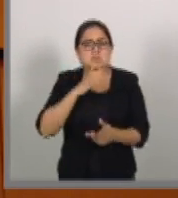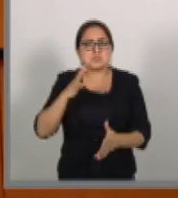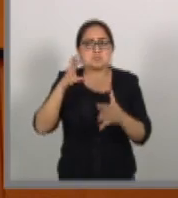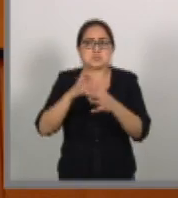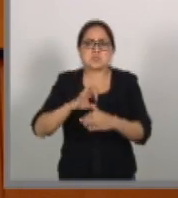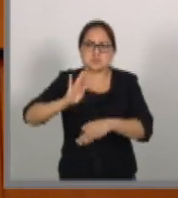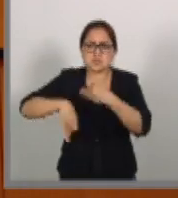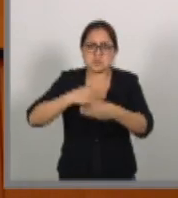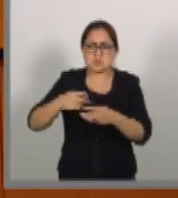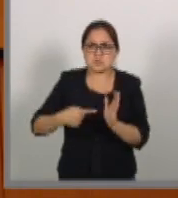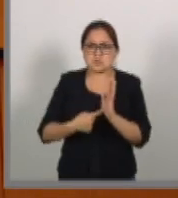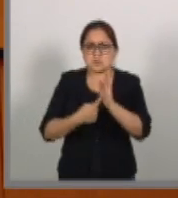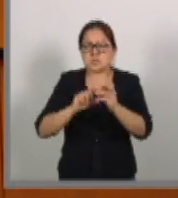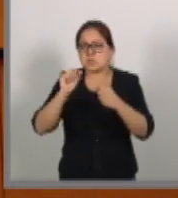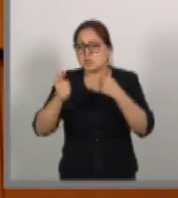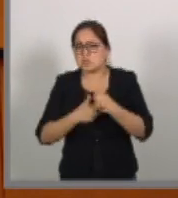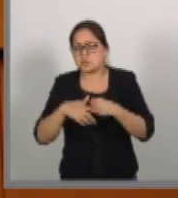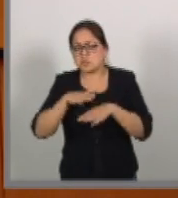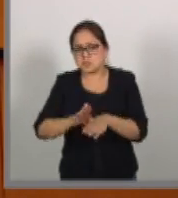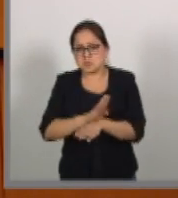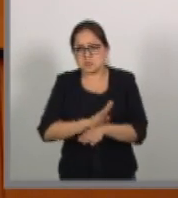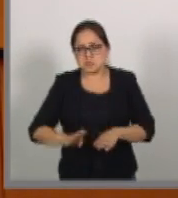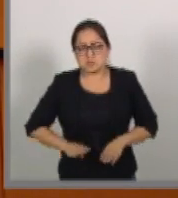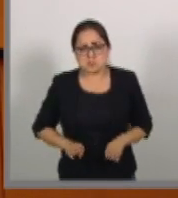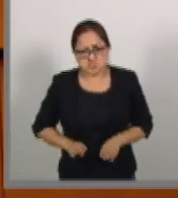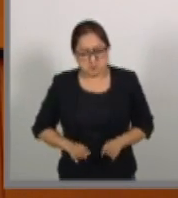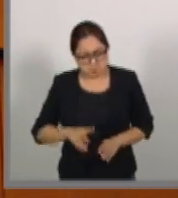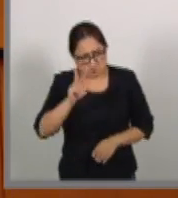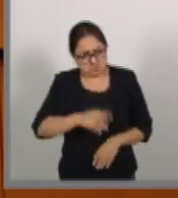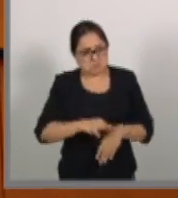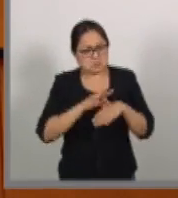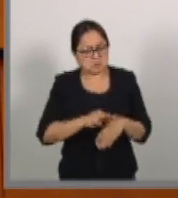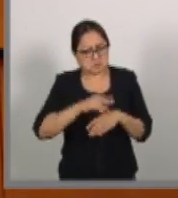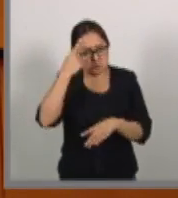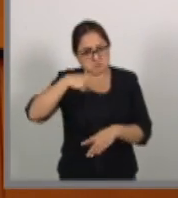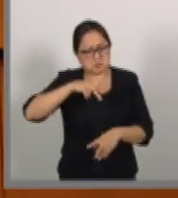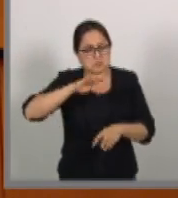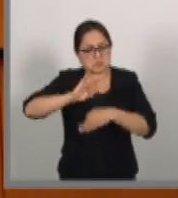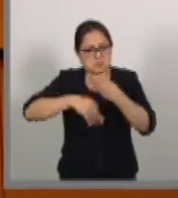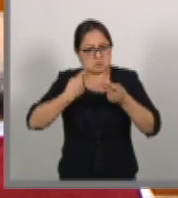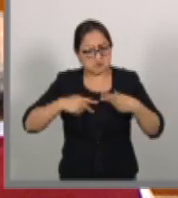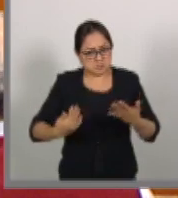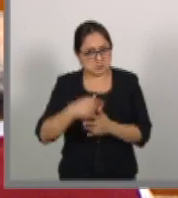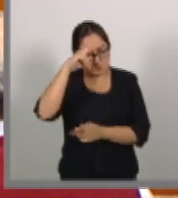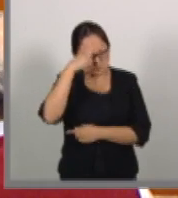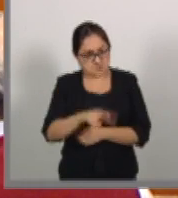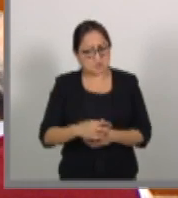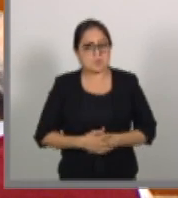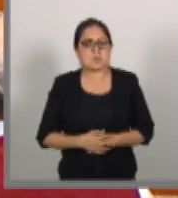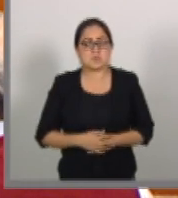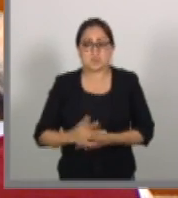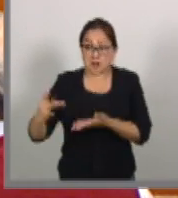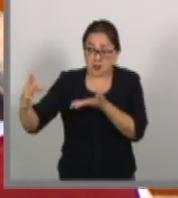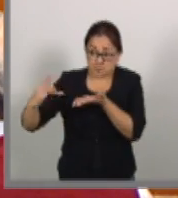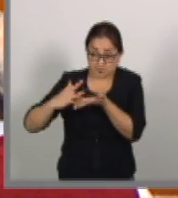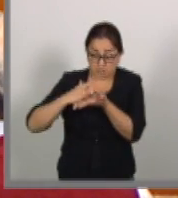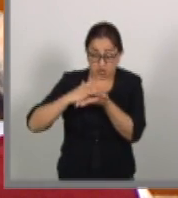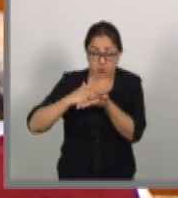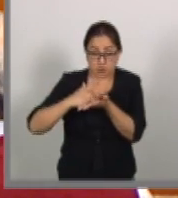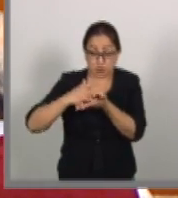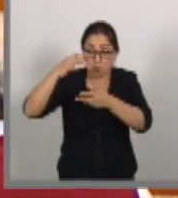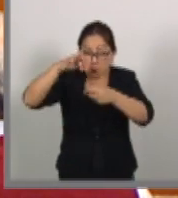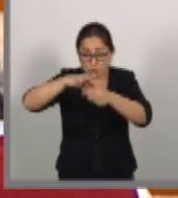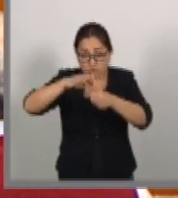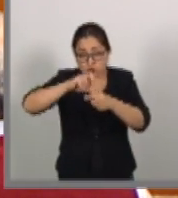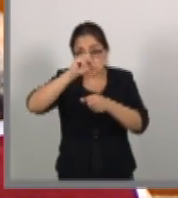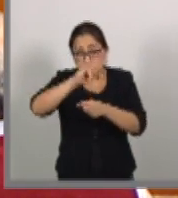todos los retos en beneficios reales para todos los mexicanos. Por el apoyo y voto